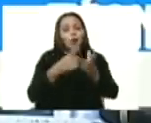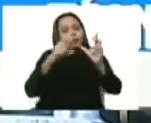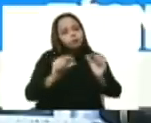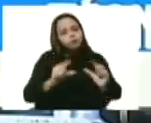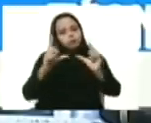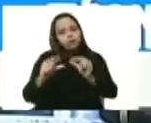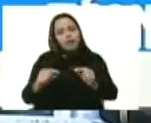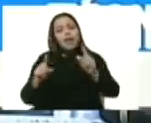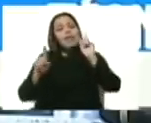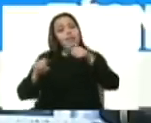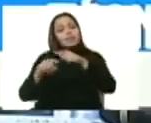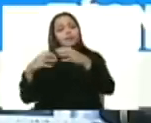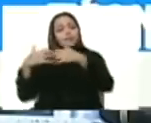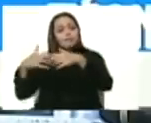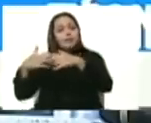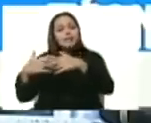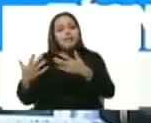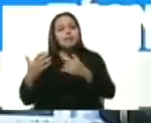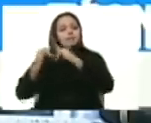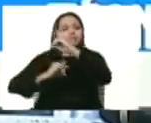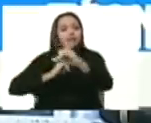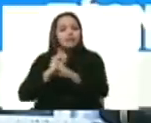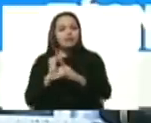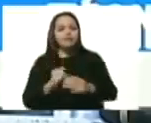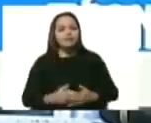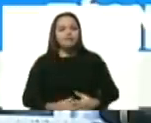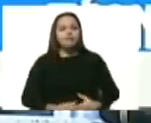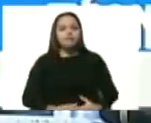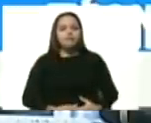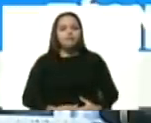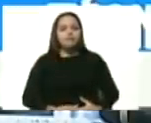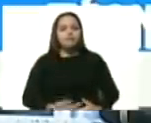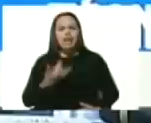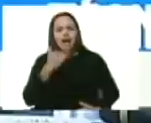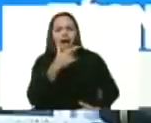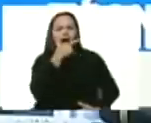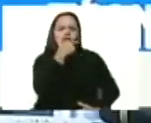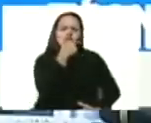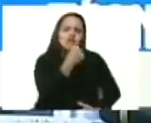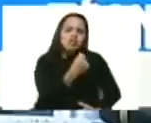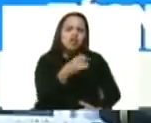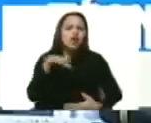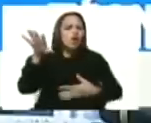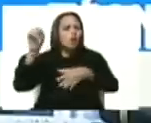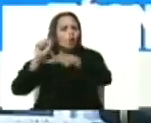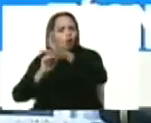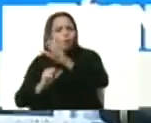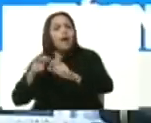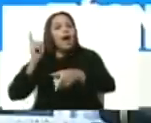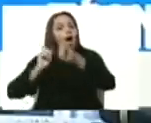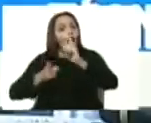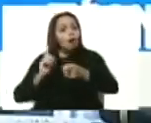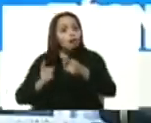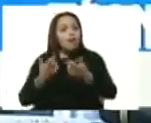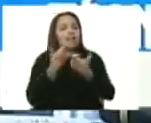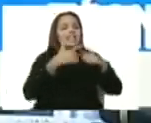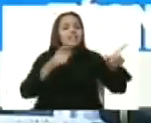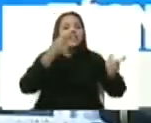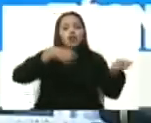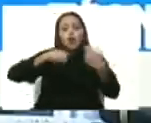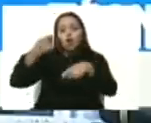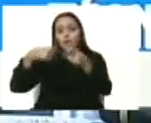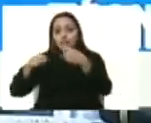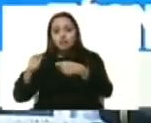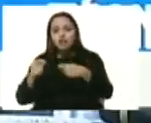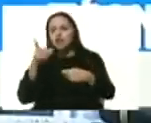población. Obviamente, como lo dije, se siguen facilitando las importaciones y libre comercio de bienes que